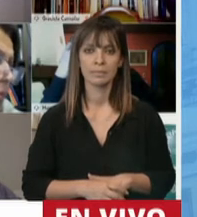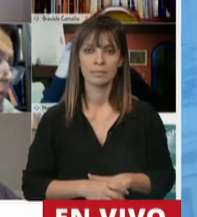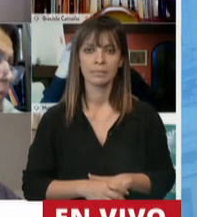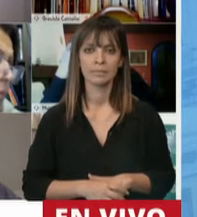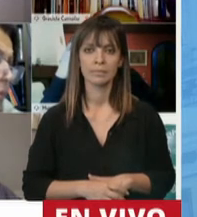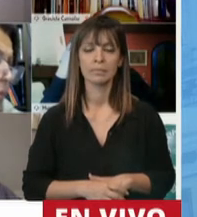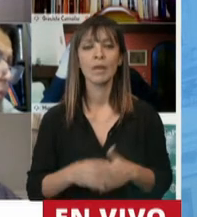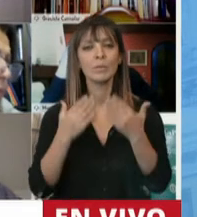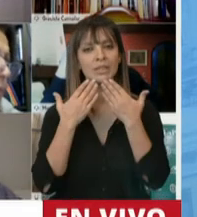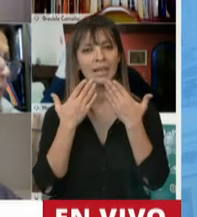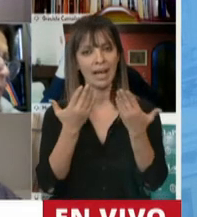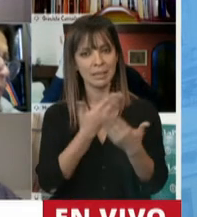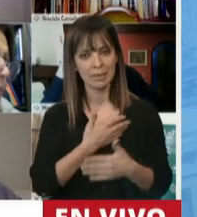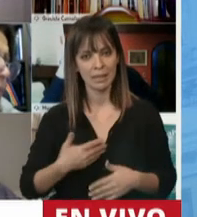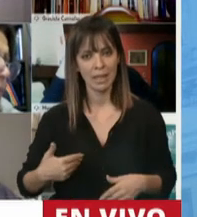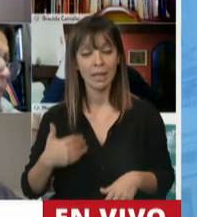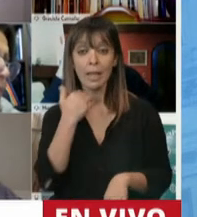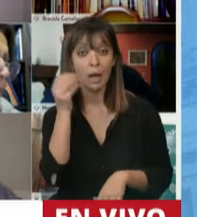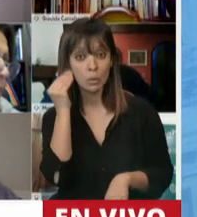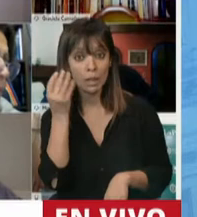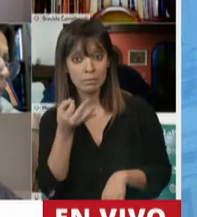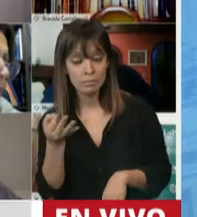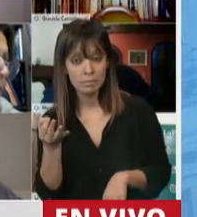Gracias, Presidente. No sé si se me escucha.